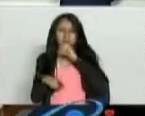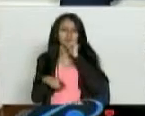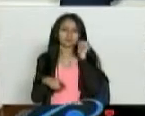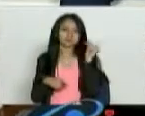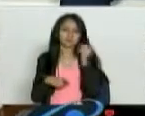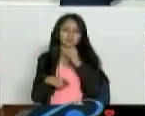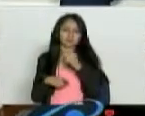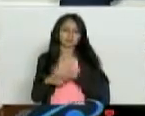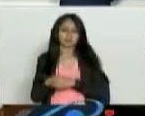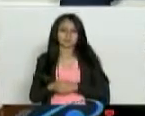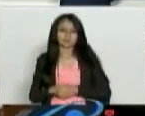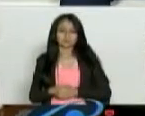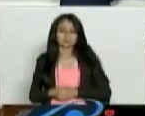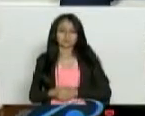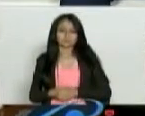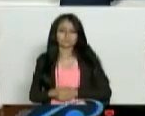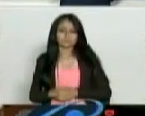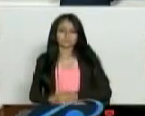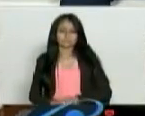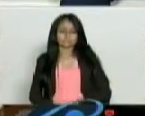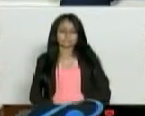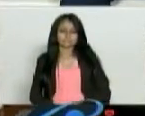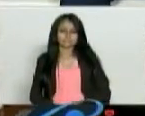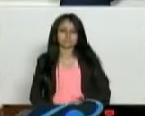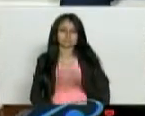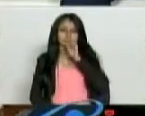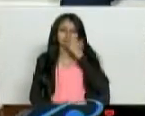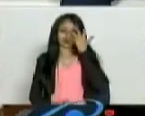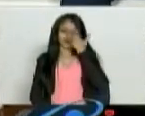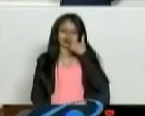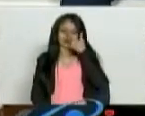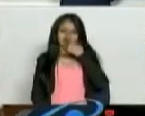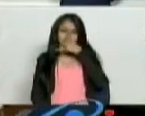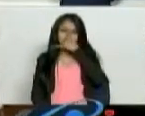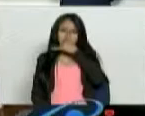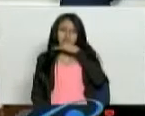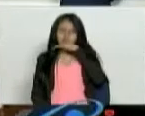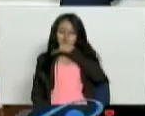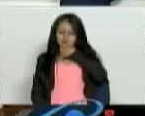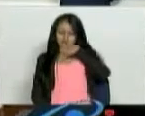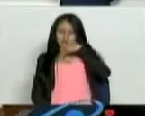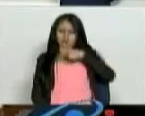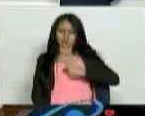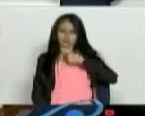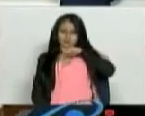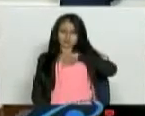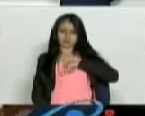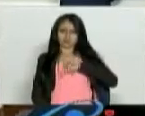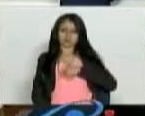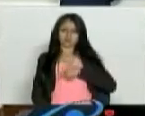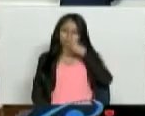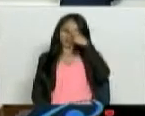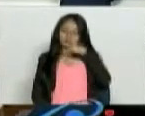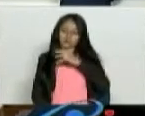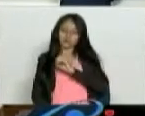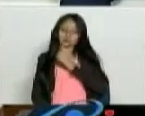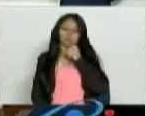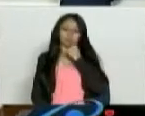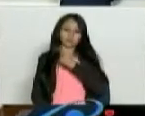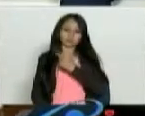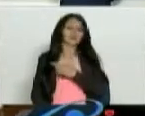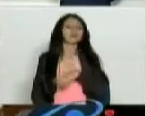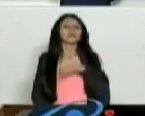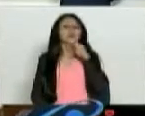preguntar sobre una endoscopia que le hicieron a mi hijo. A ver, ¿qué nos puede decir? Dice, vea,